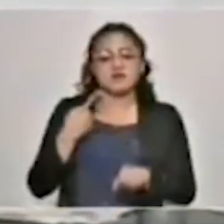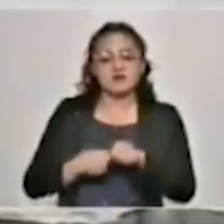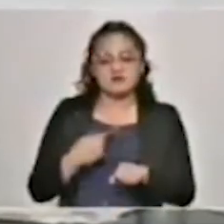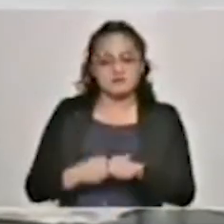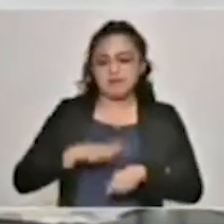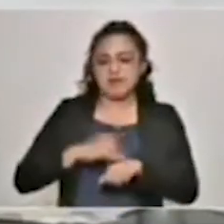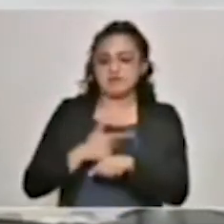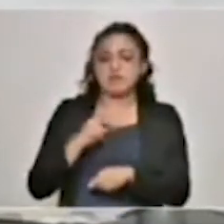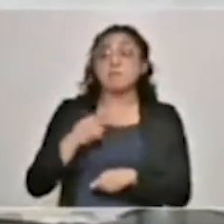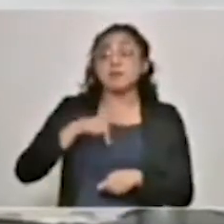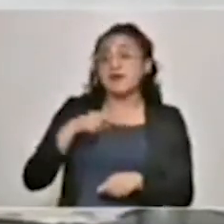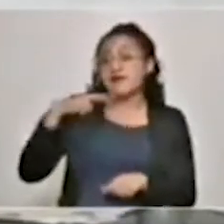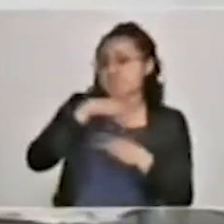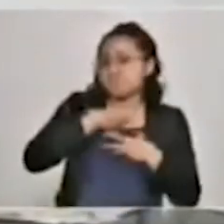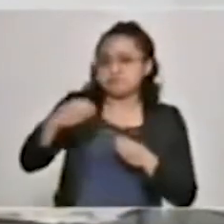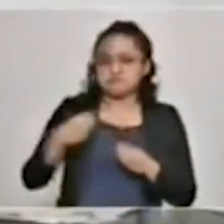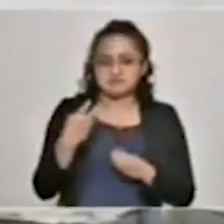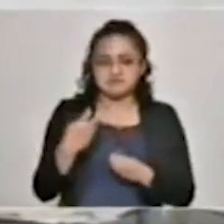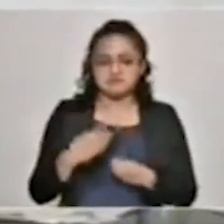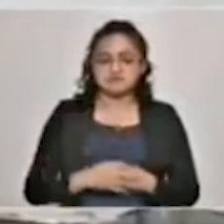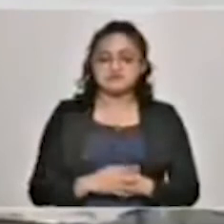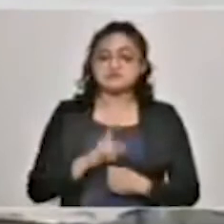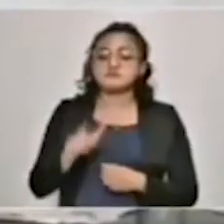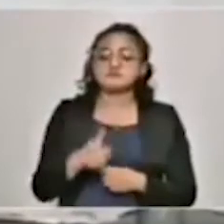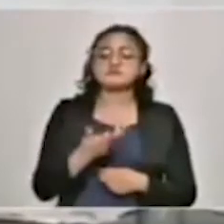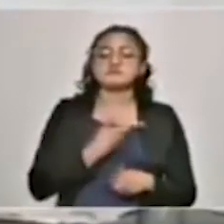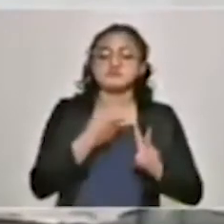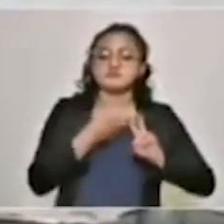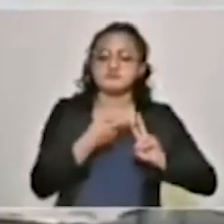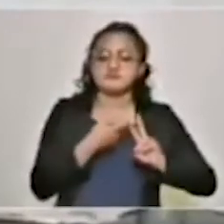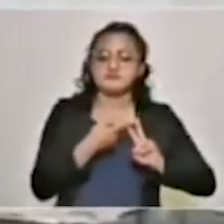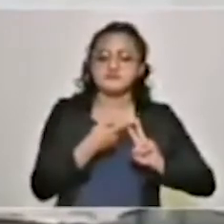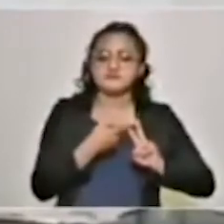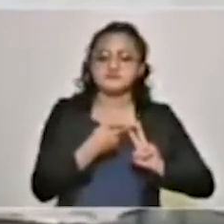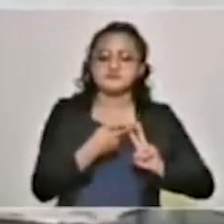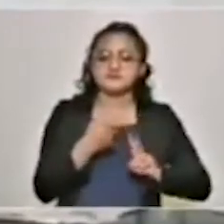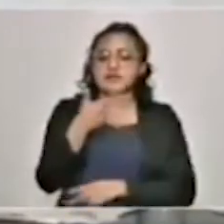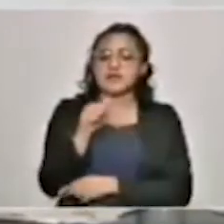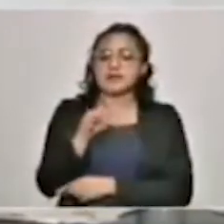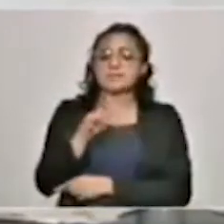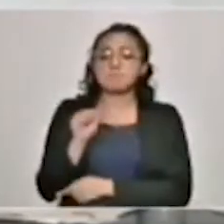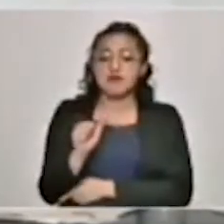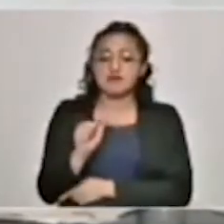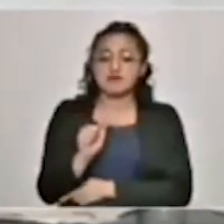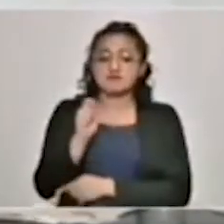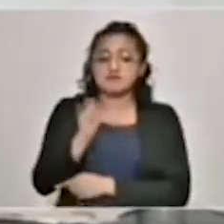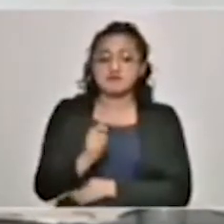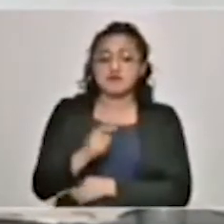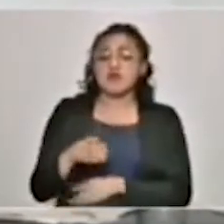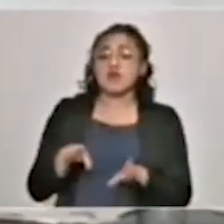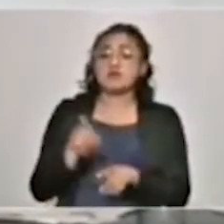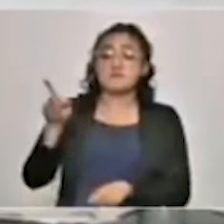enfermedad más grave, pero es mucho más transmisible. Tenemos también circulando la variante gamma, conocida como